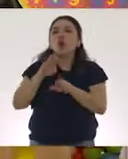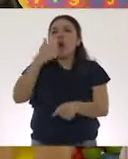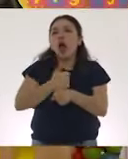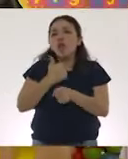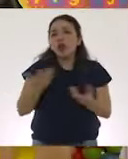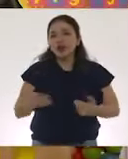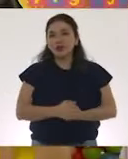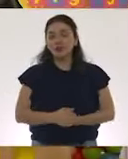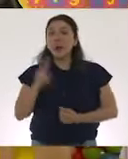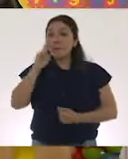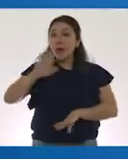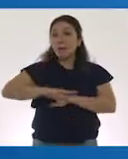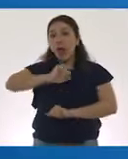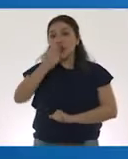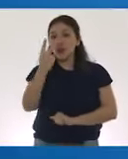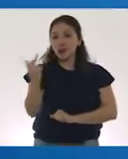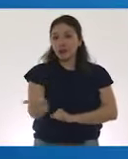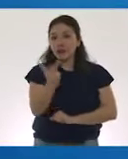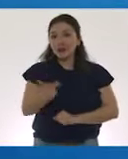a ver las siguientes dos preguntas.